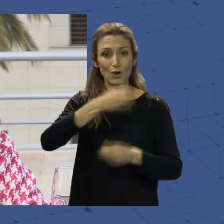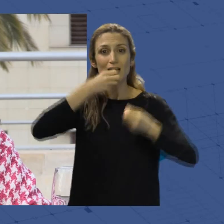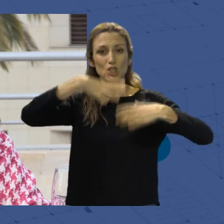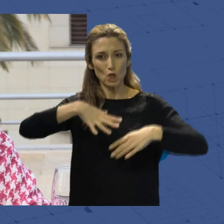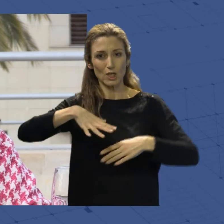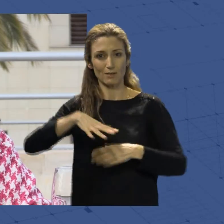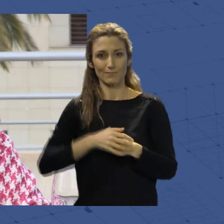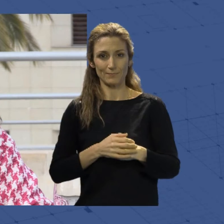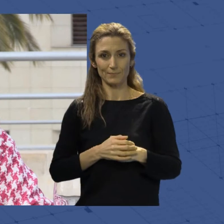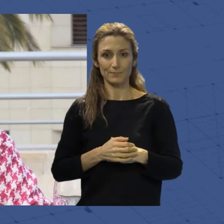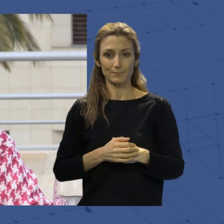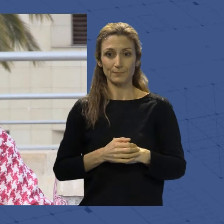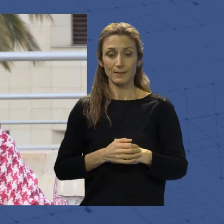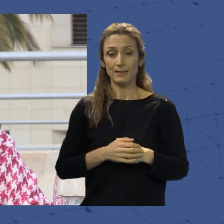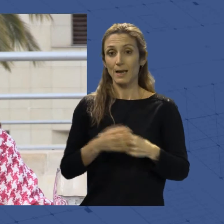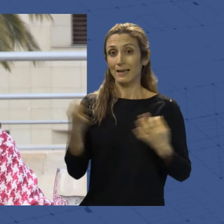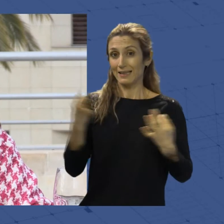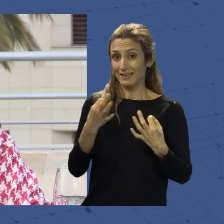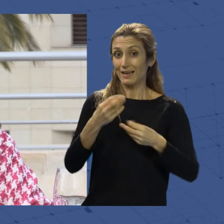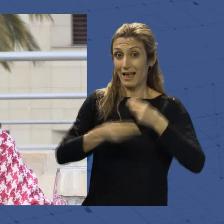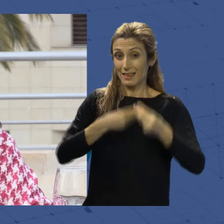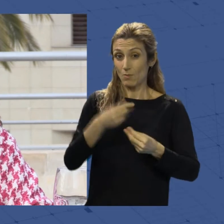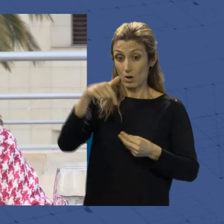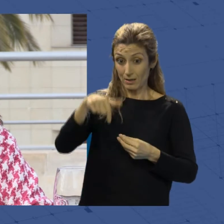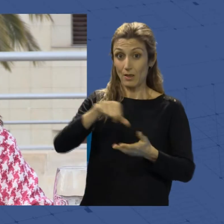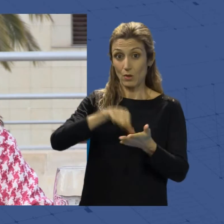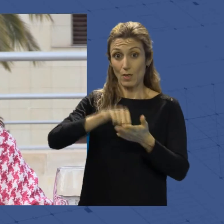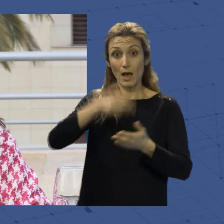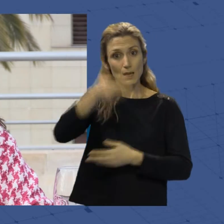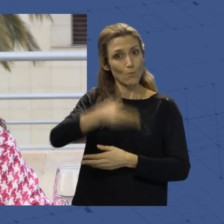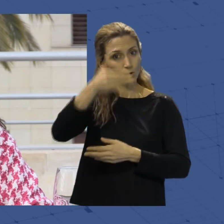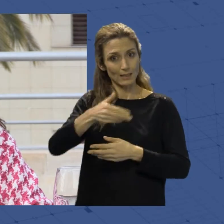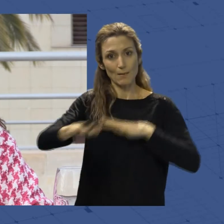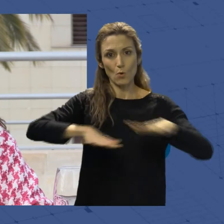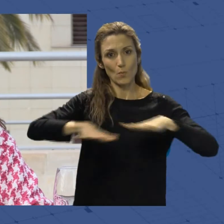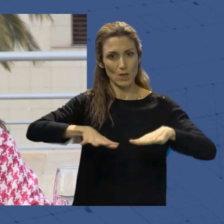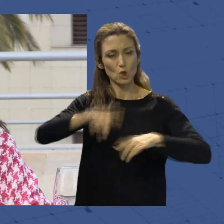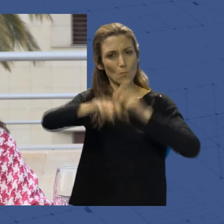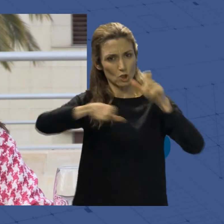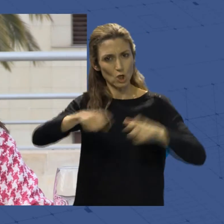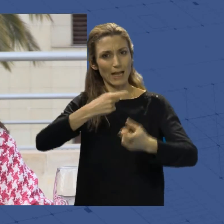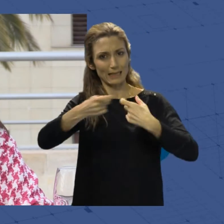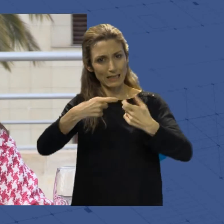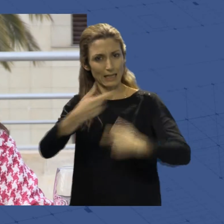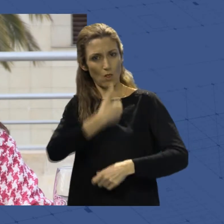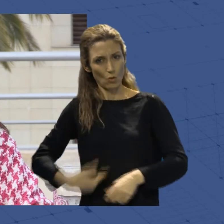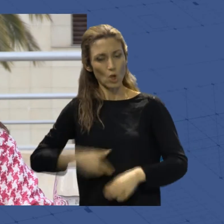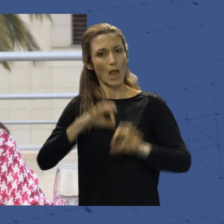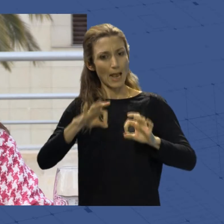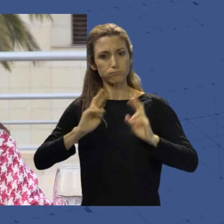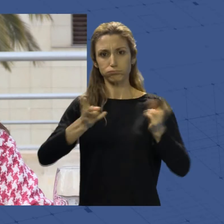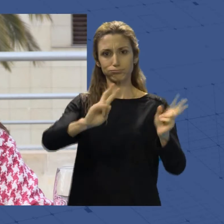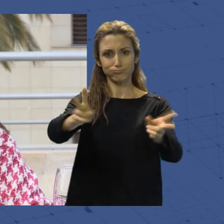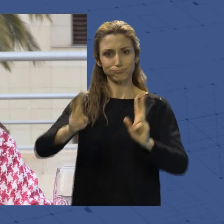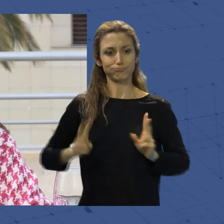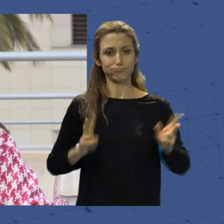marca el pulso de una ciudad son los comerciantes. Los comerciantes son los que permiten que existan flujos en las